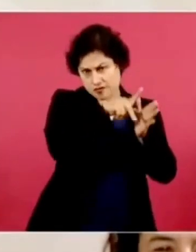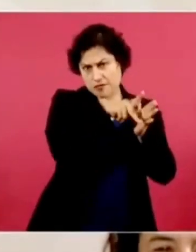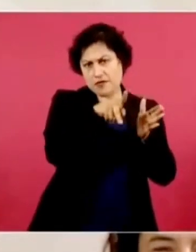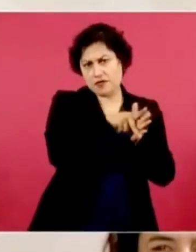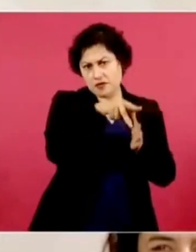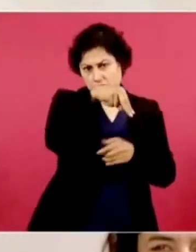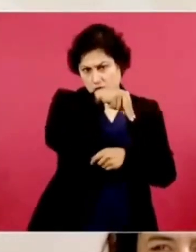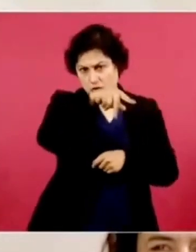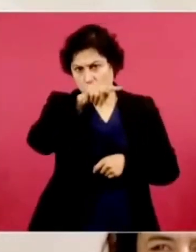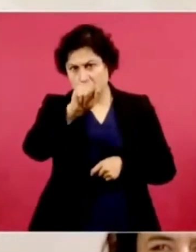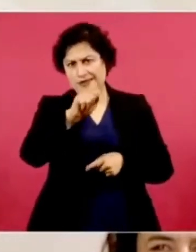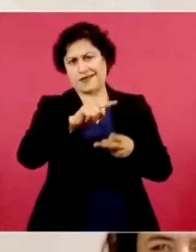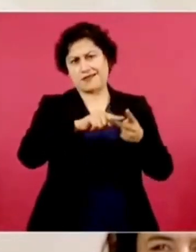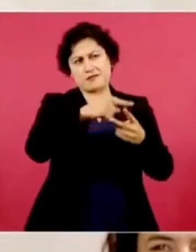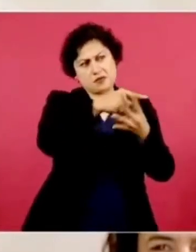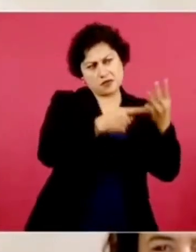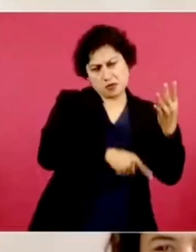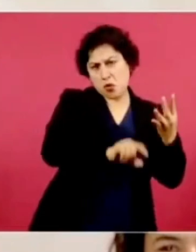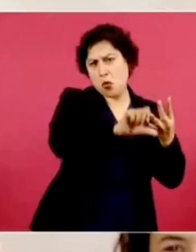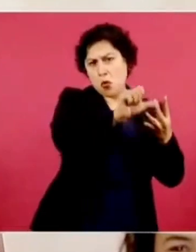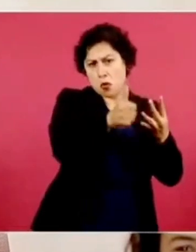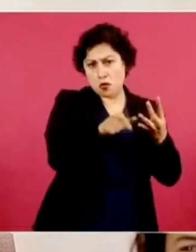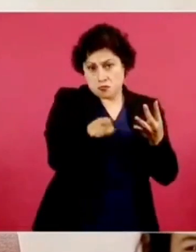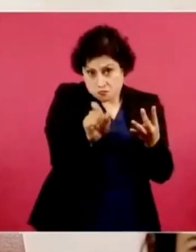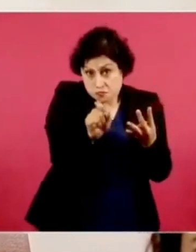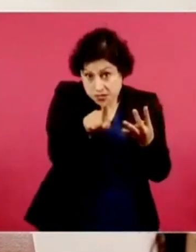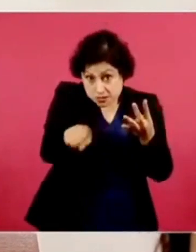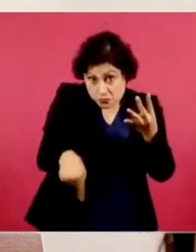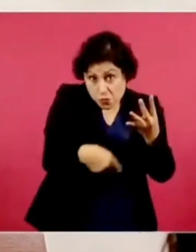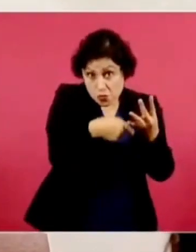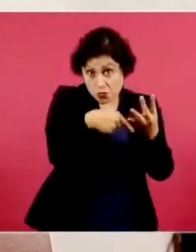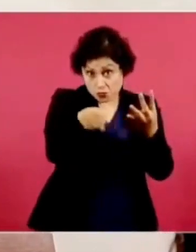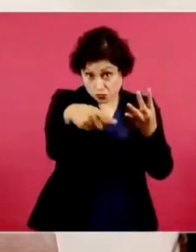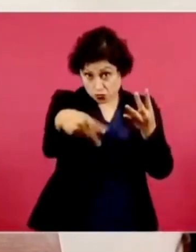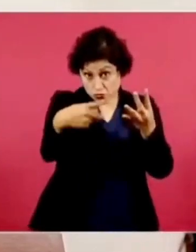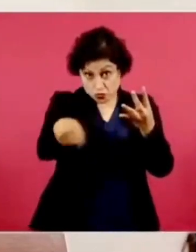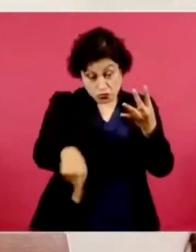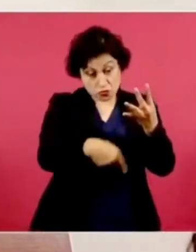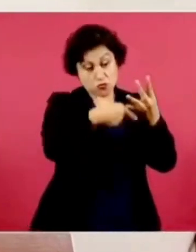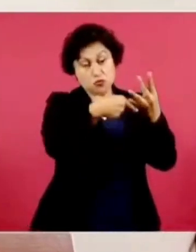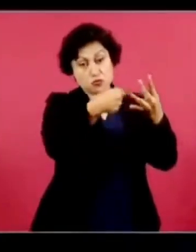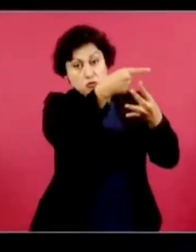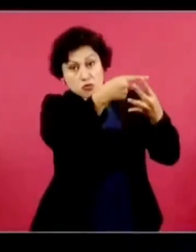medios, incluyendo el de ustedes, en contra de nosotros.